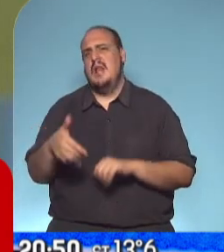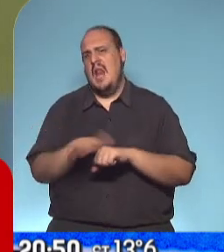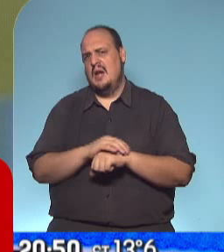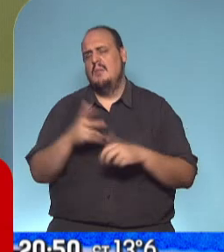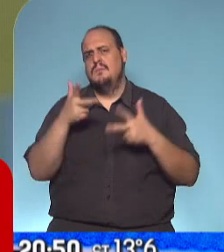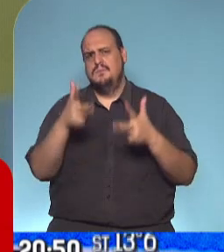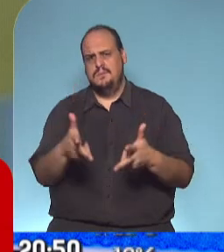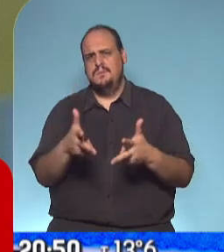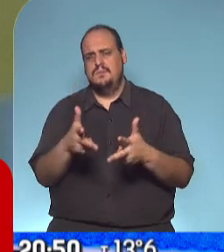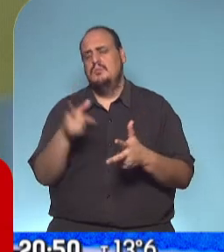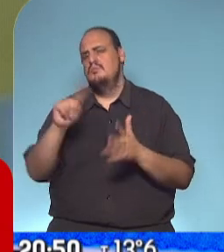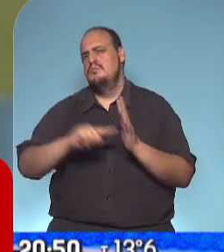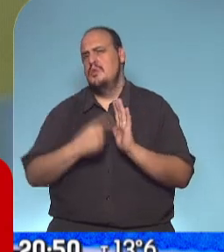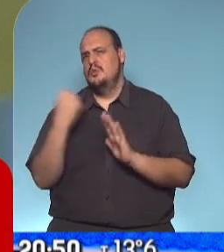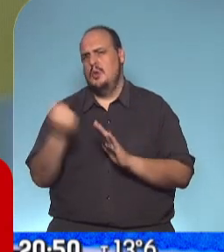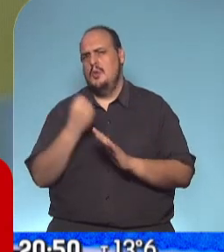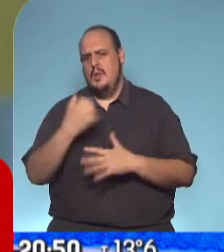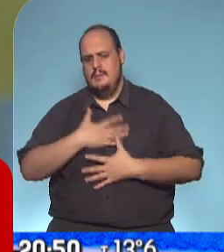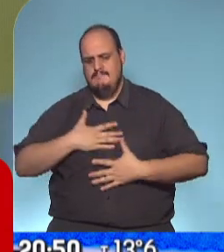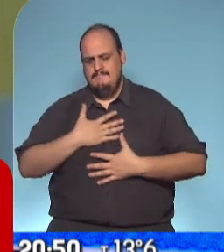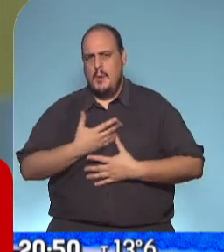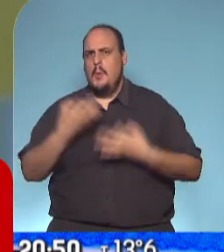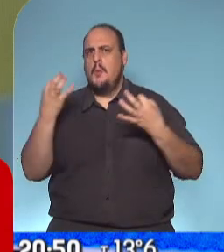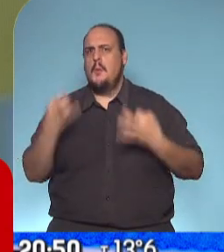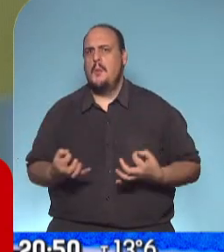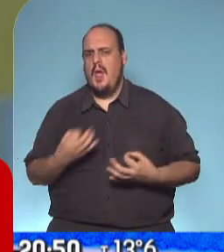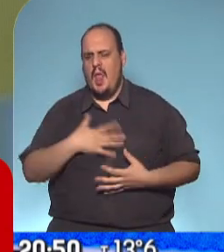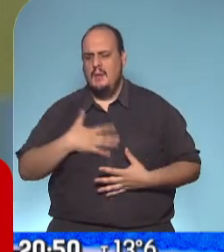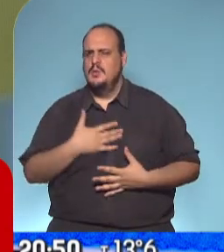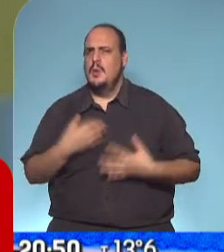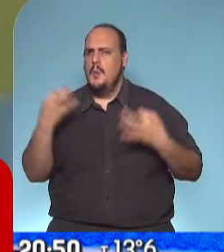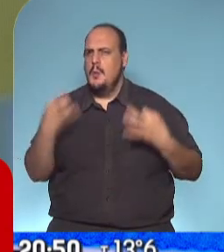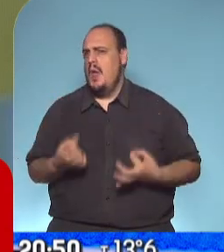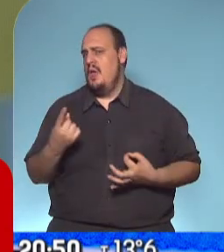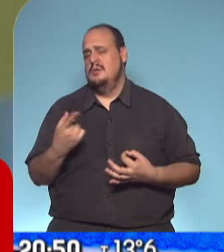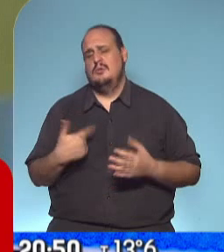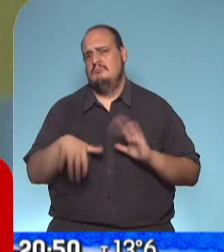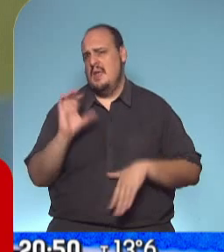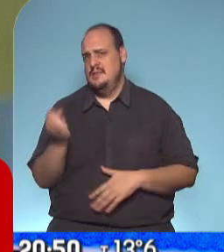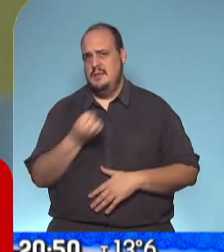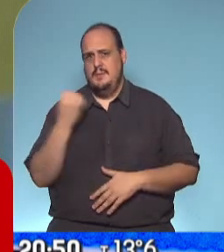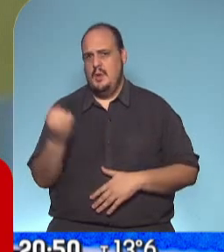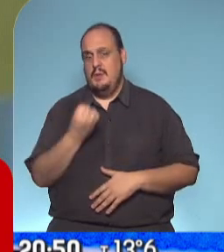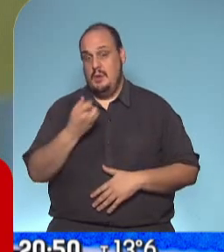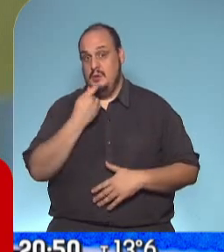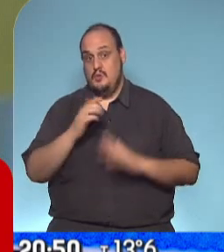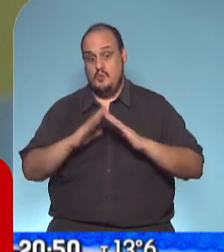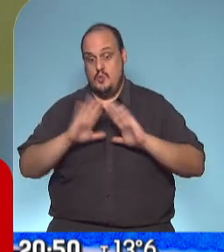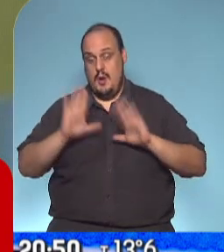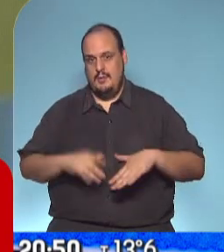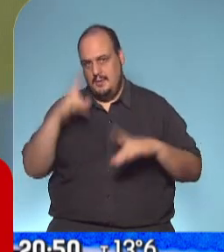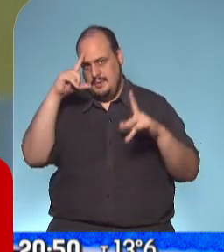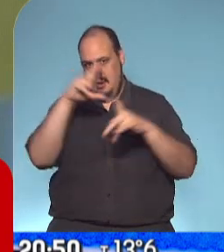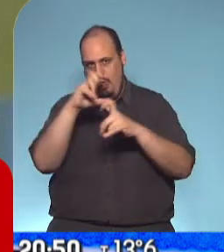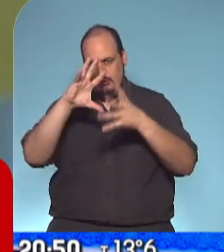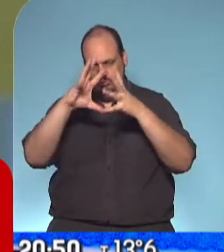hacer hincapié en que es muy importante el bienestar, si querés, emocional también de las personas en la cuarentena, porque te genera también un daño psicológico